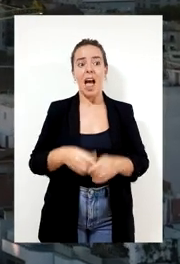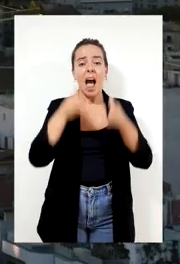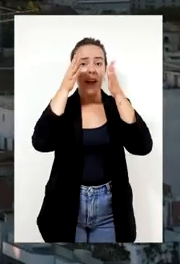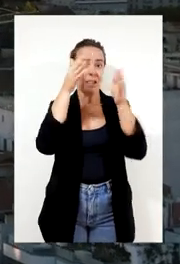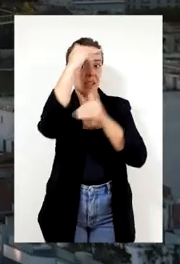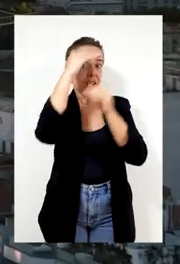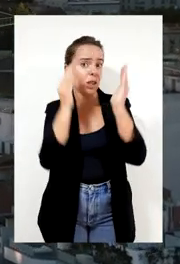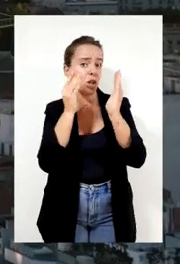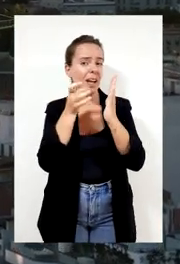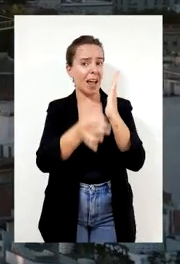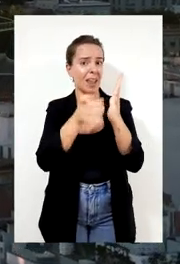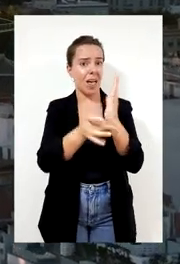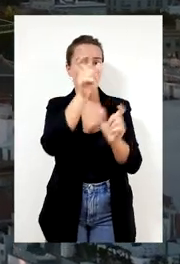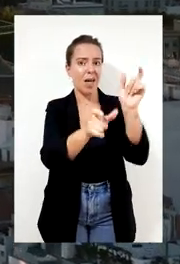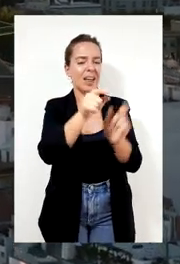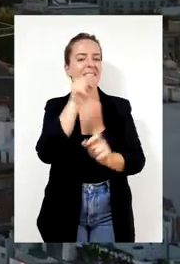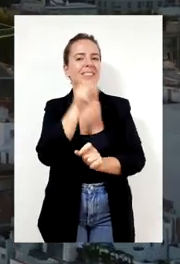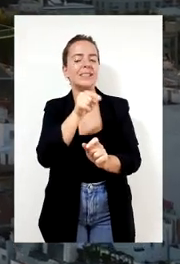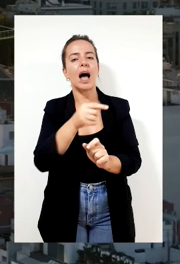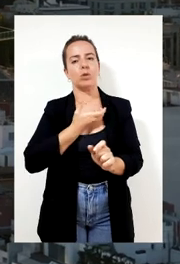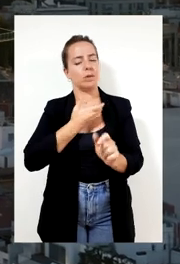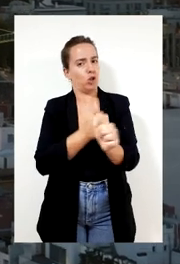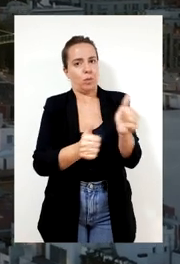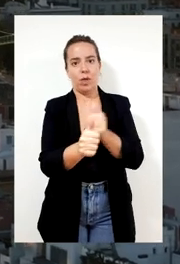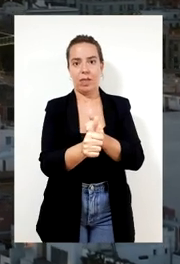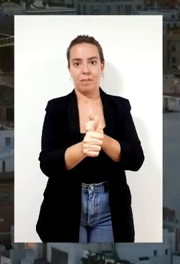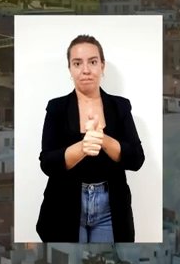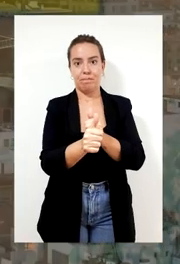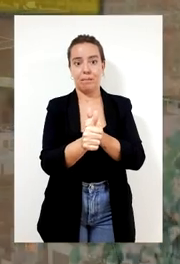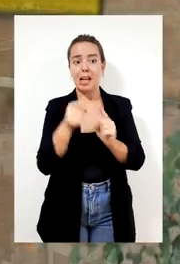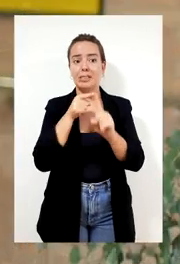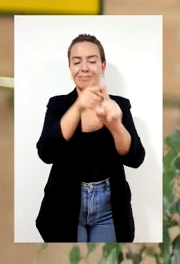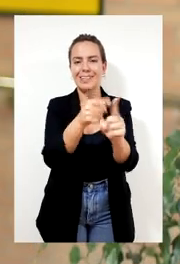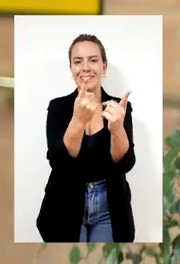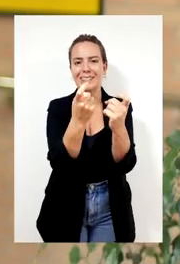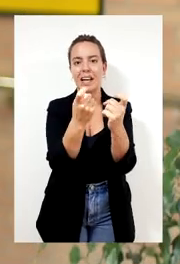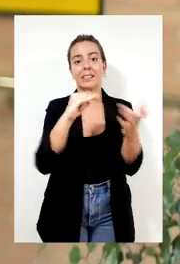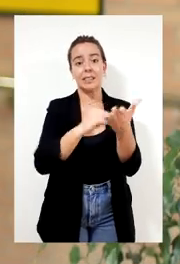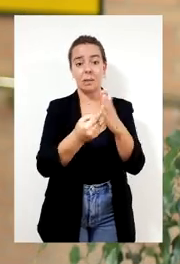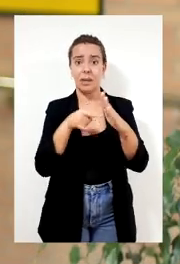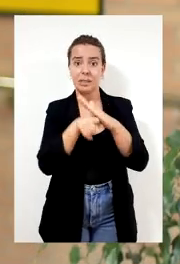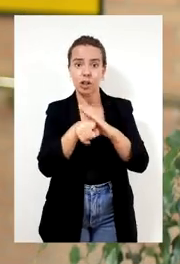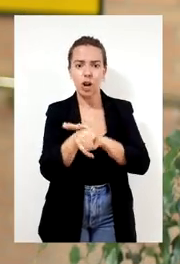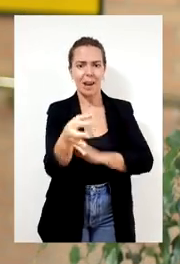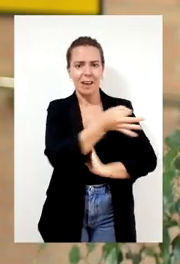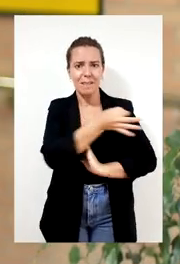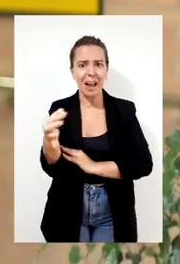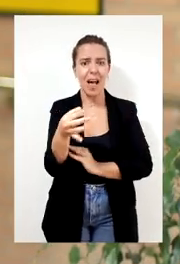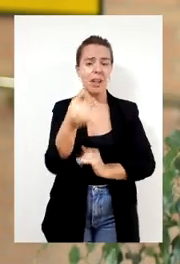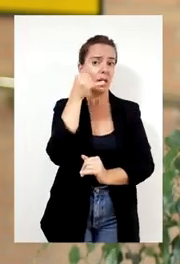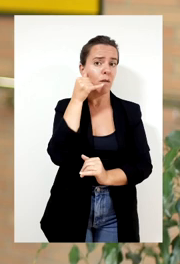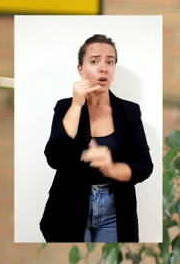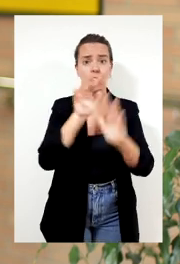Prestar una atención de calidad a la ciudadanía era la prioridad del ayuntamiento. Para ello era necesario un sistema de gestión eficaz,